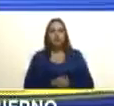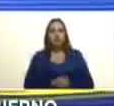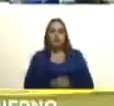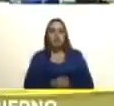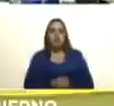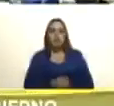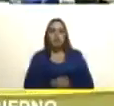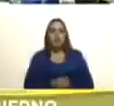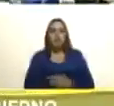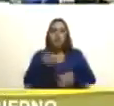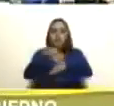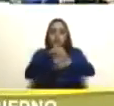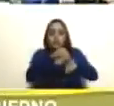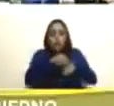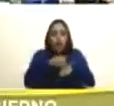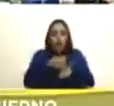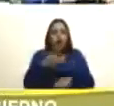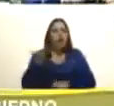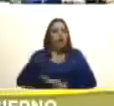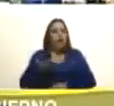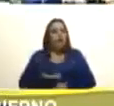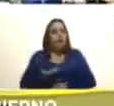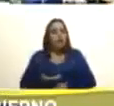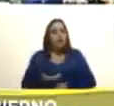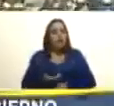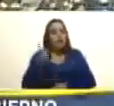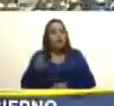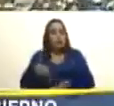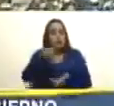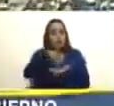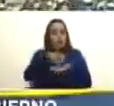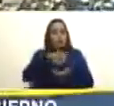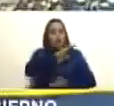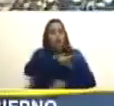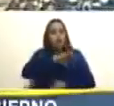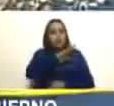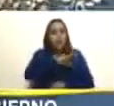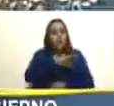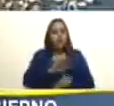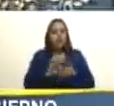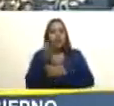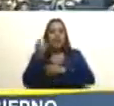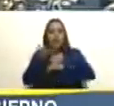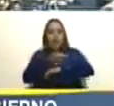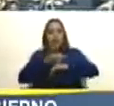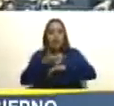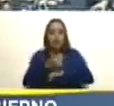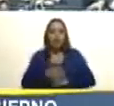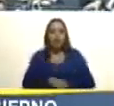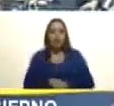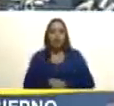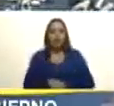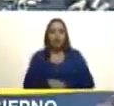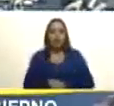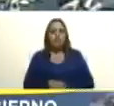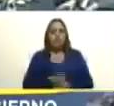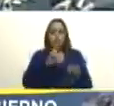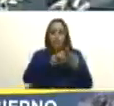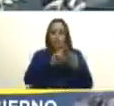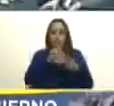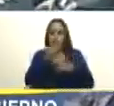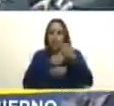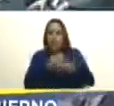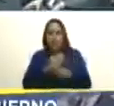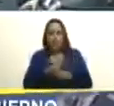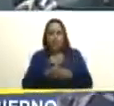presente y el consejo federal de gobierno que realmente es una de las creaciones más